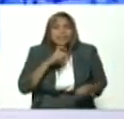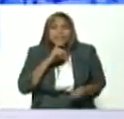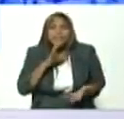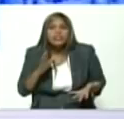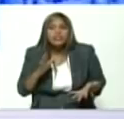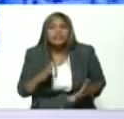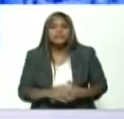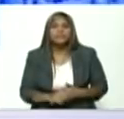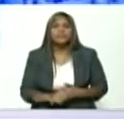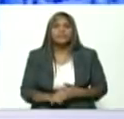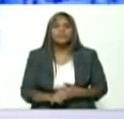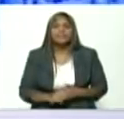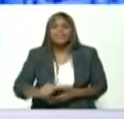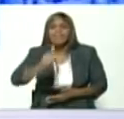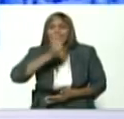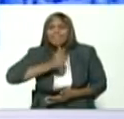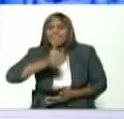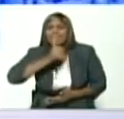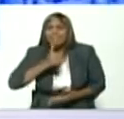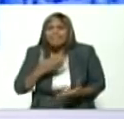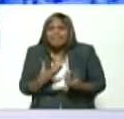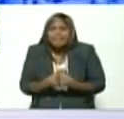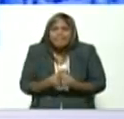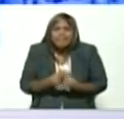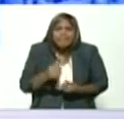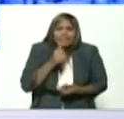llevando el parto de la patria con dolor